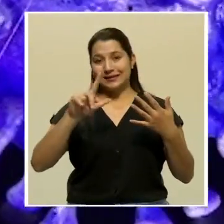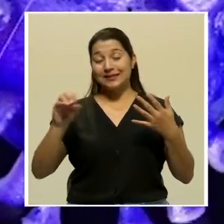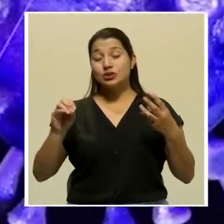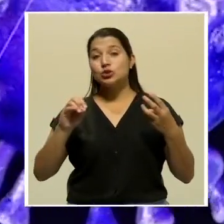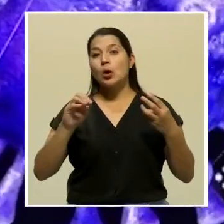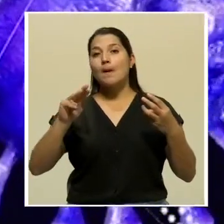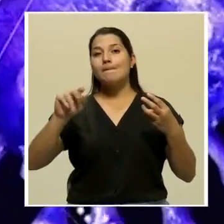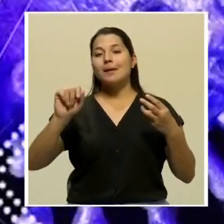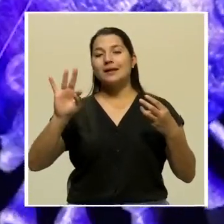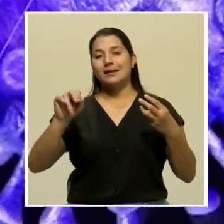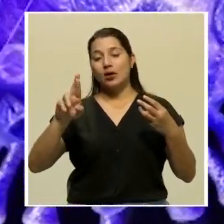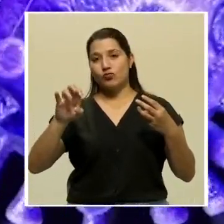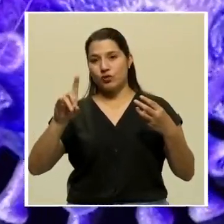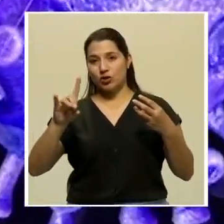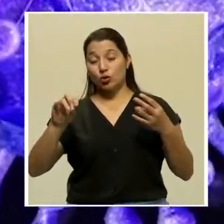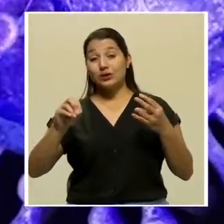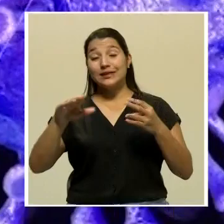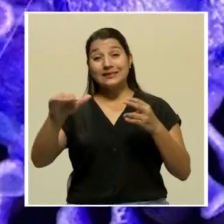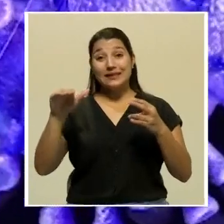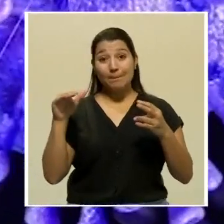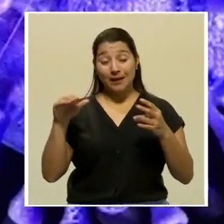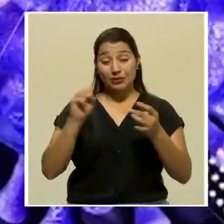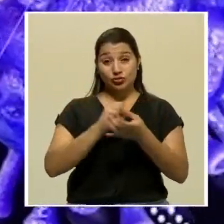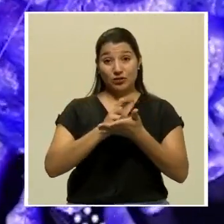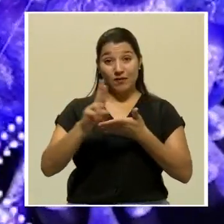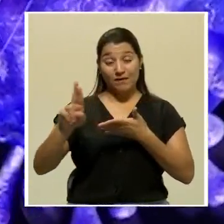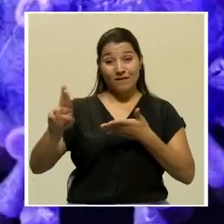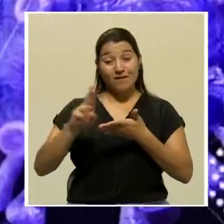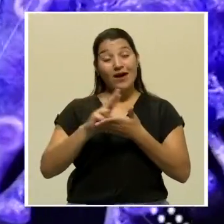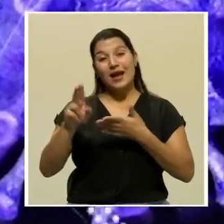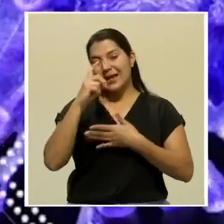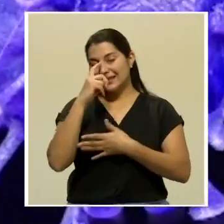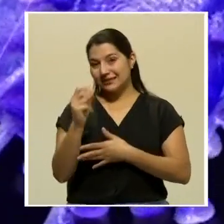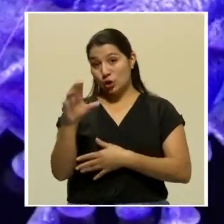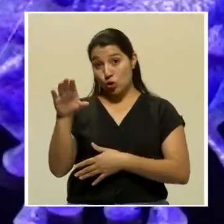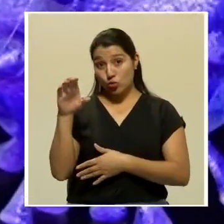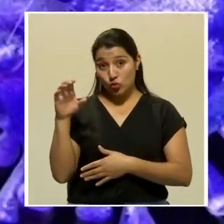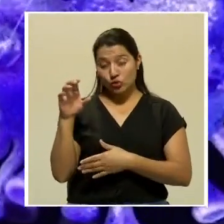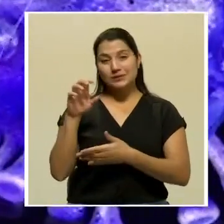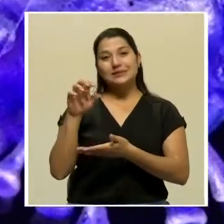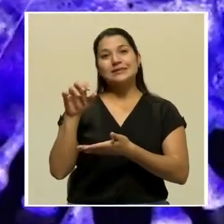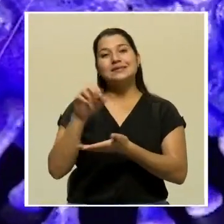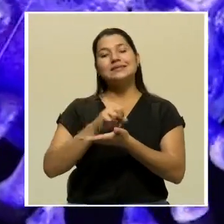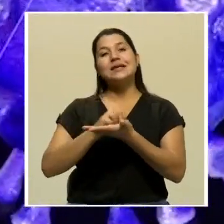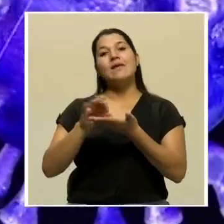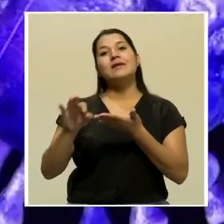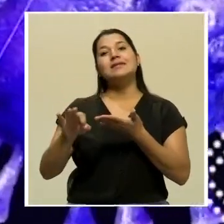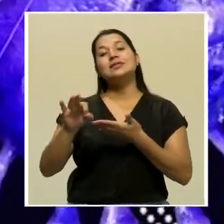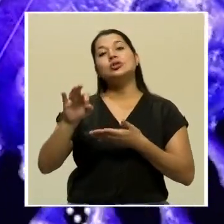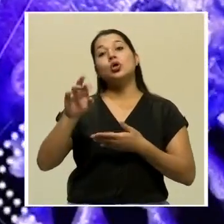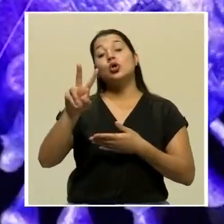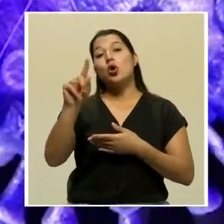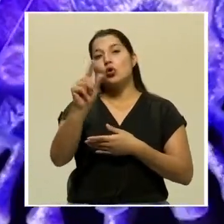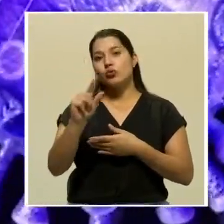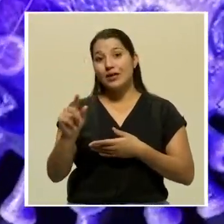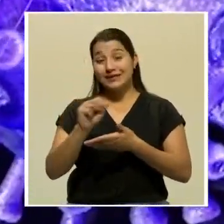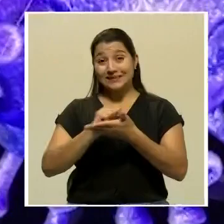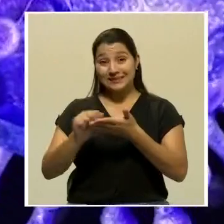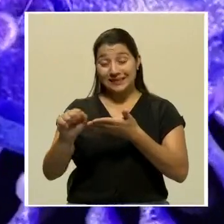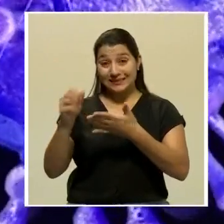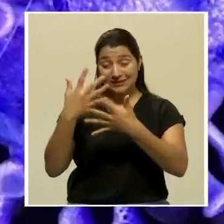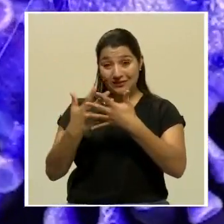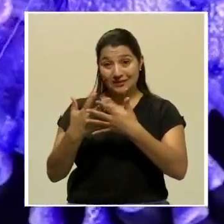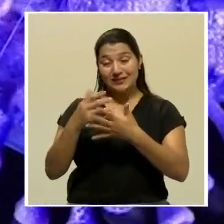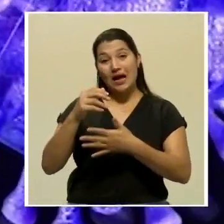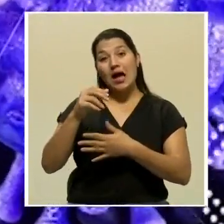Catedral, Zapote, San Rafael de Escazú, Curridabat, San Francisco de Dos Ríos, San Sebastián, Acerrí, San